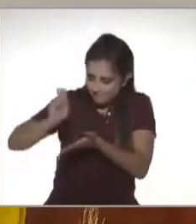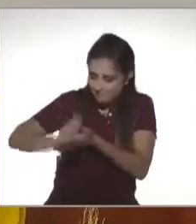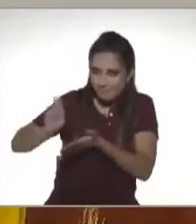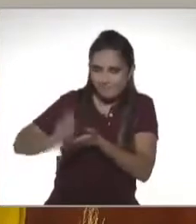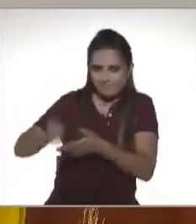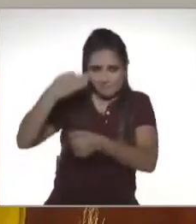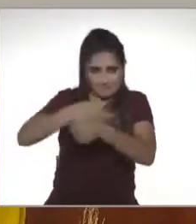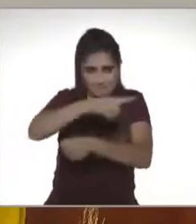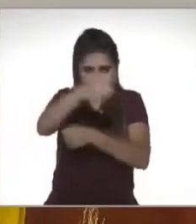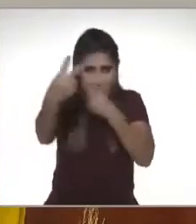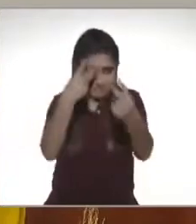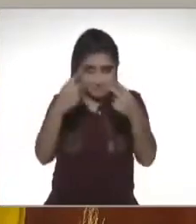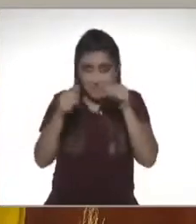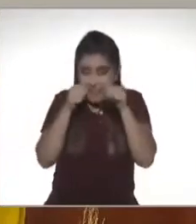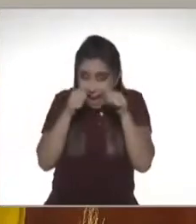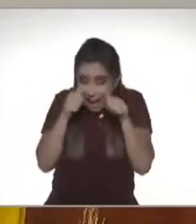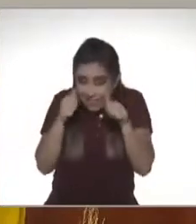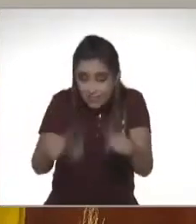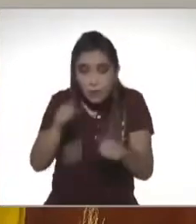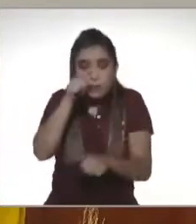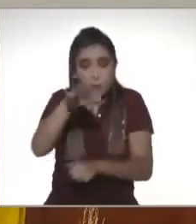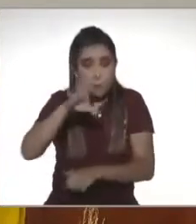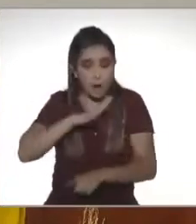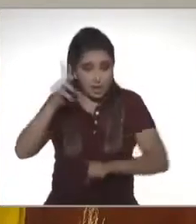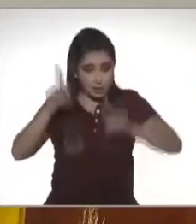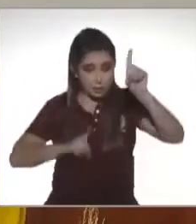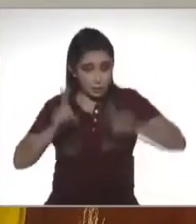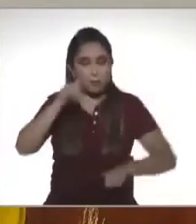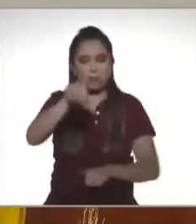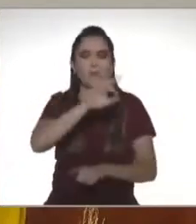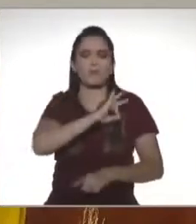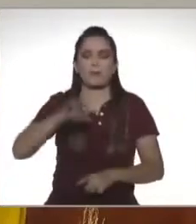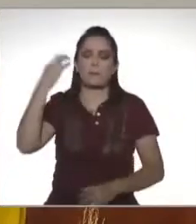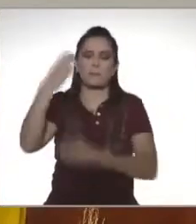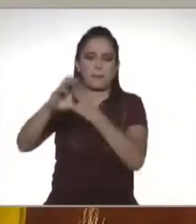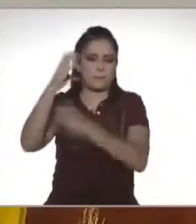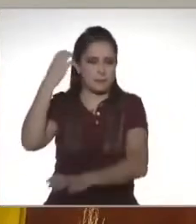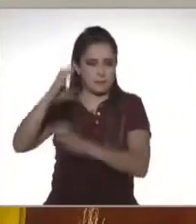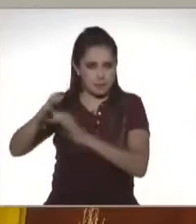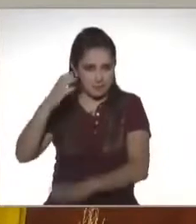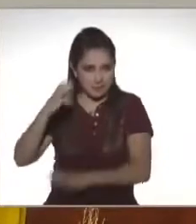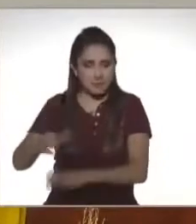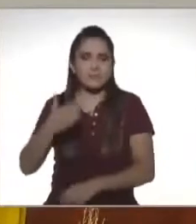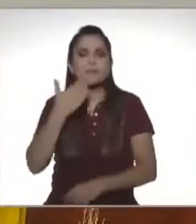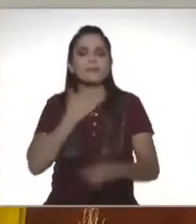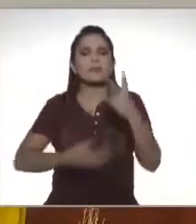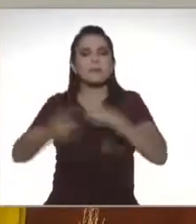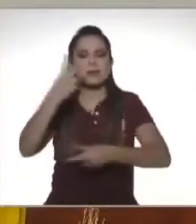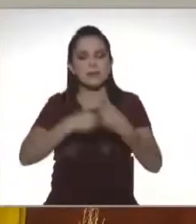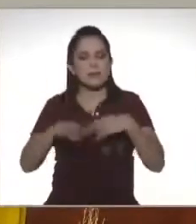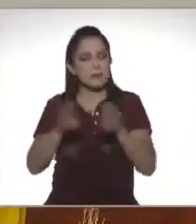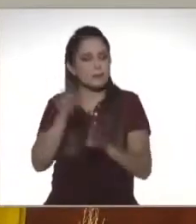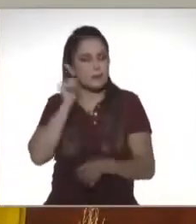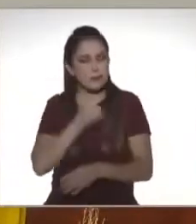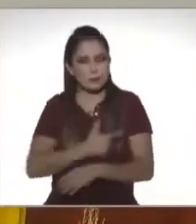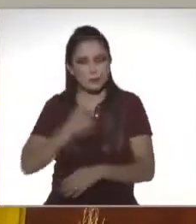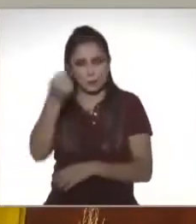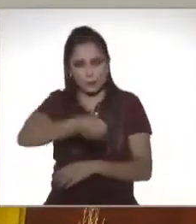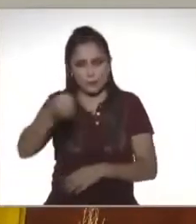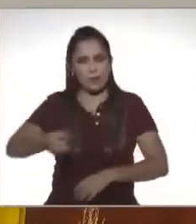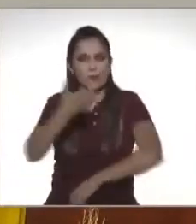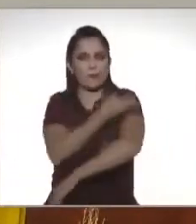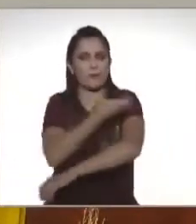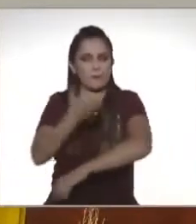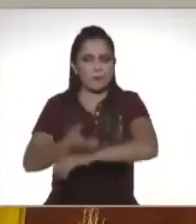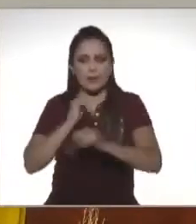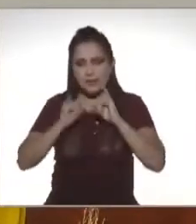una pluma y todas, todas las dudas que tengan, mándelas aquí a nuestro panel de especialistas. Le doy la bienvenida y como siempre saludo con mucho gusto a nuestros